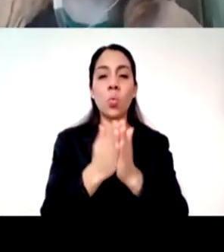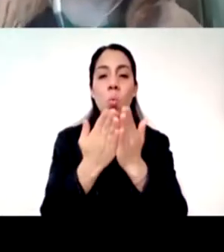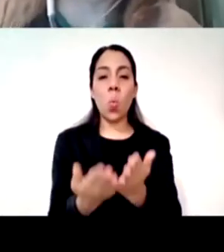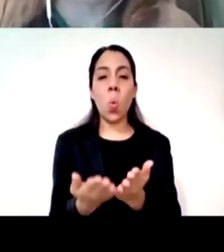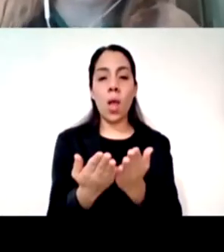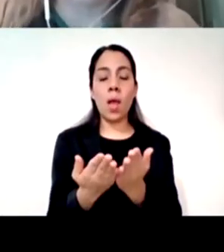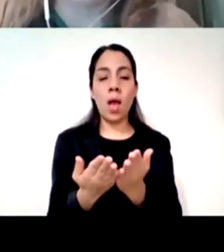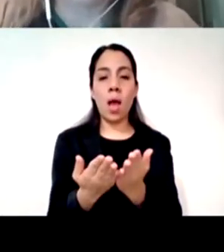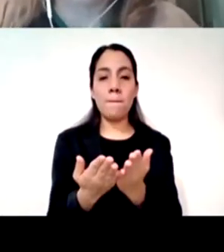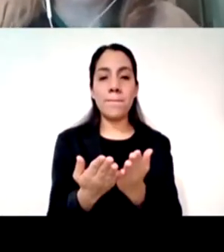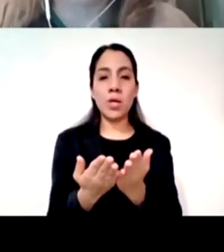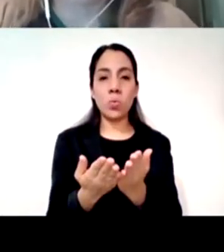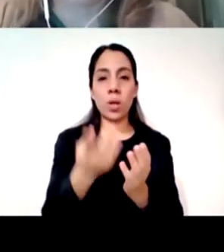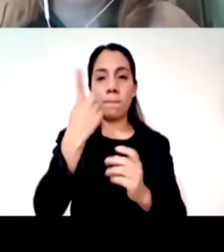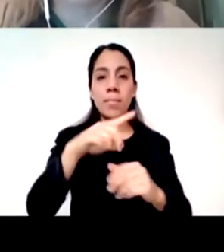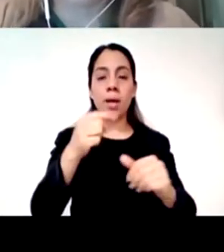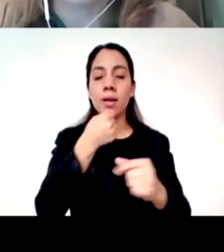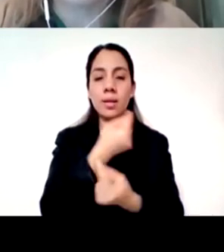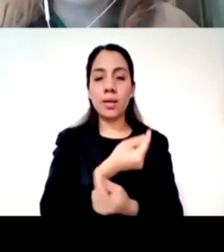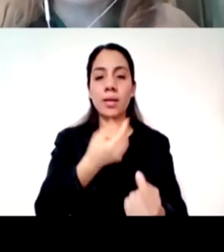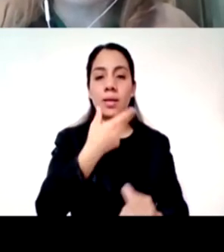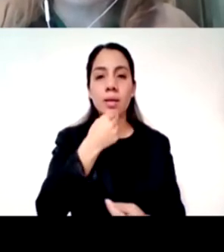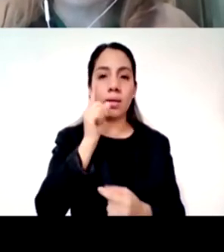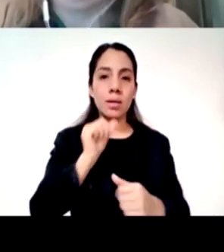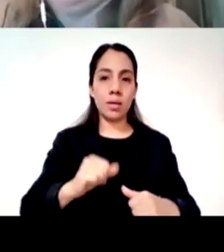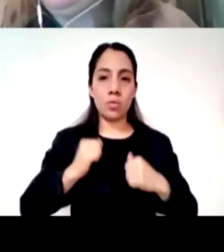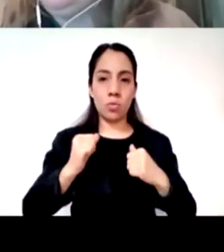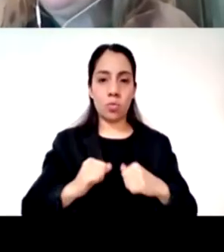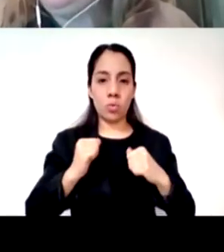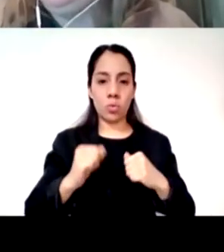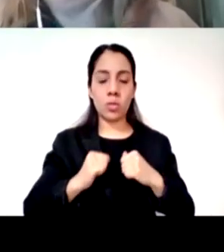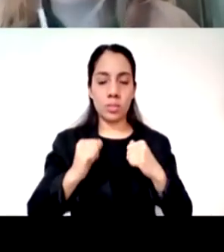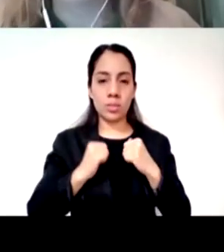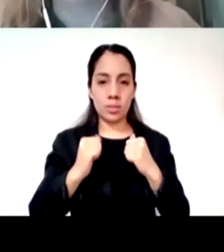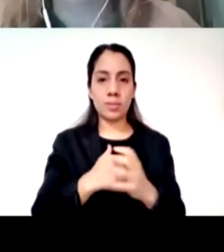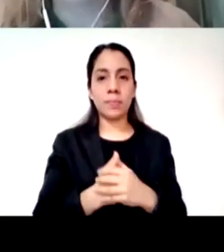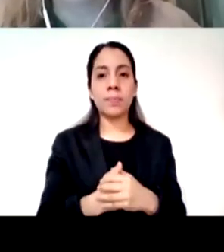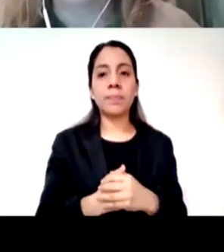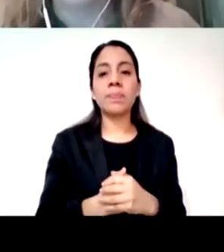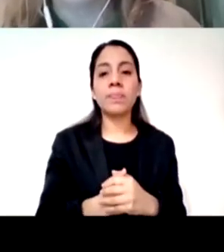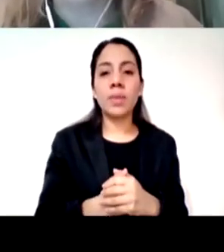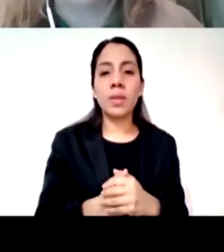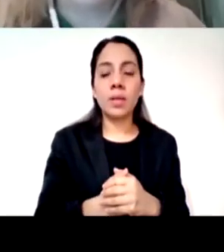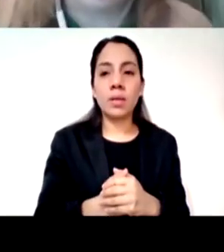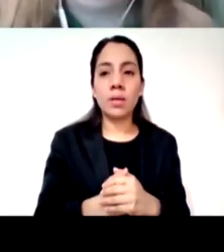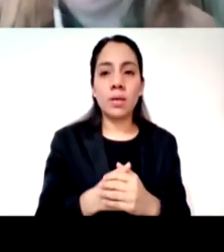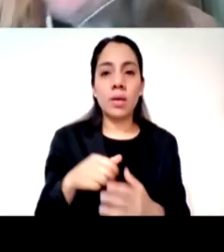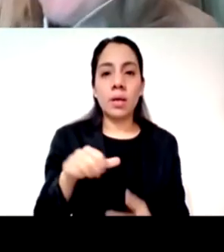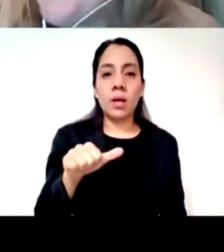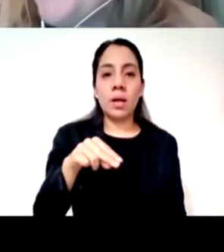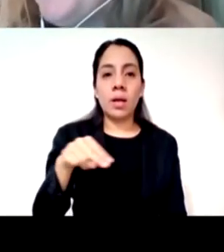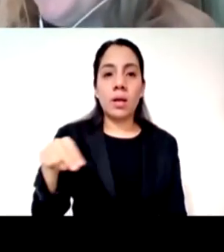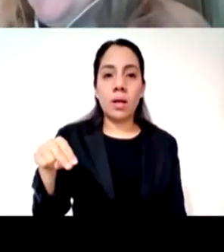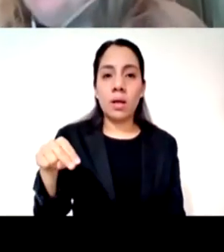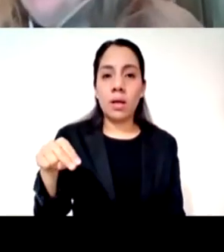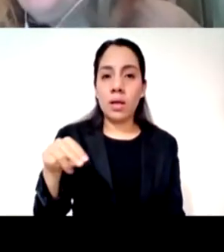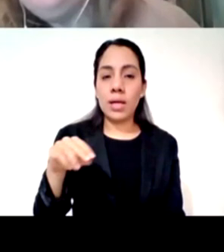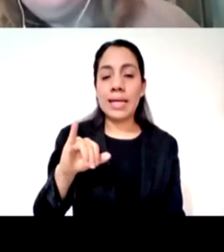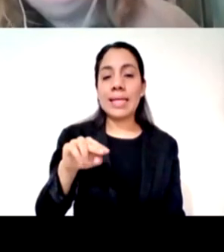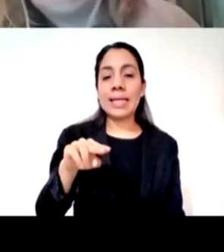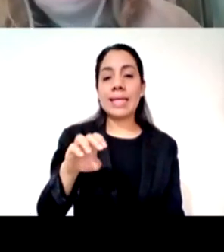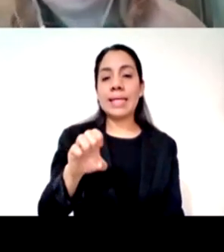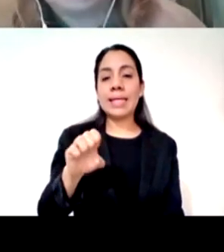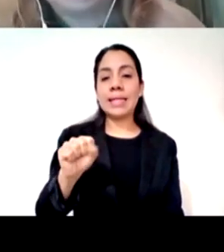los adultos déjame ver si lo encuentro le pasa con los ramos nos dices más referencia Ana Inés Azul de